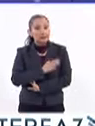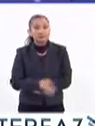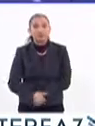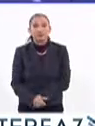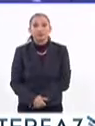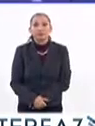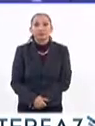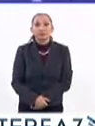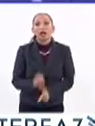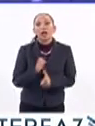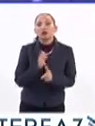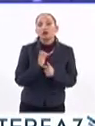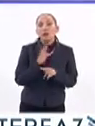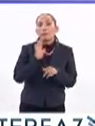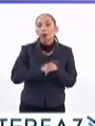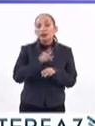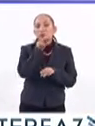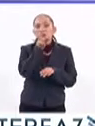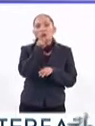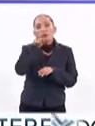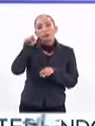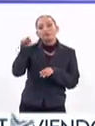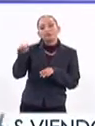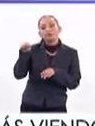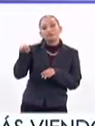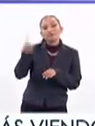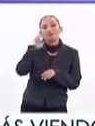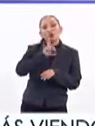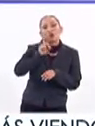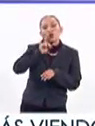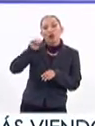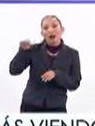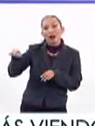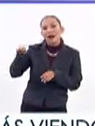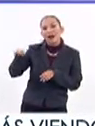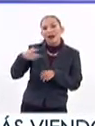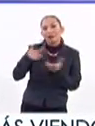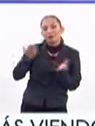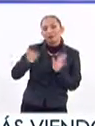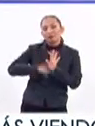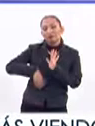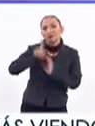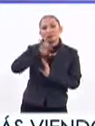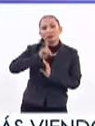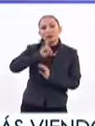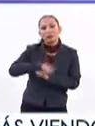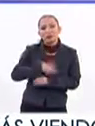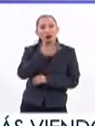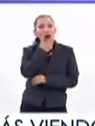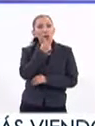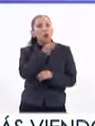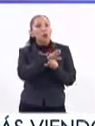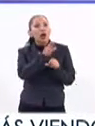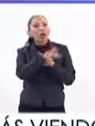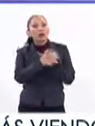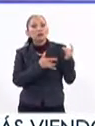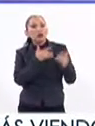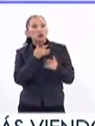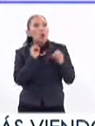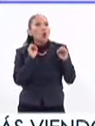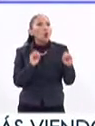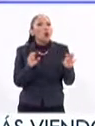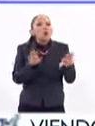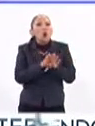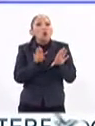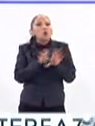Entonces, lo que más preocupa es donde más incide, que es en el cáncer cérvico. En el hombre, ¿cuáles son los síntomas